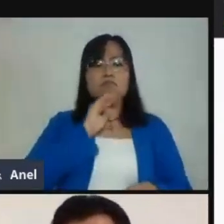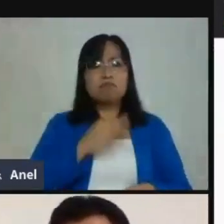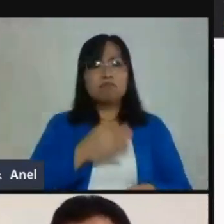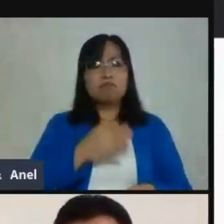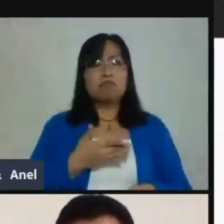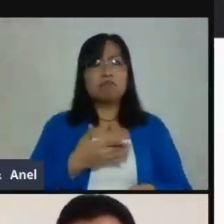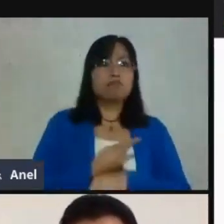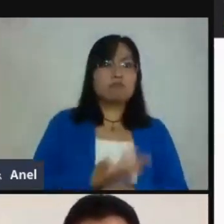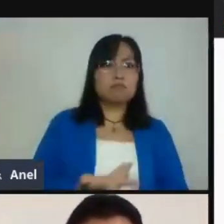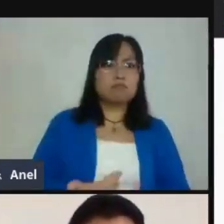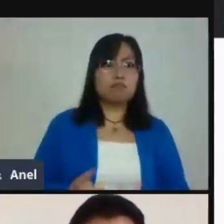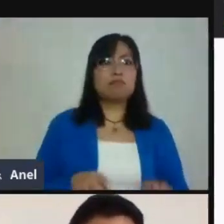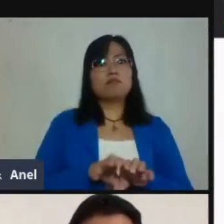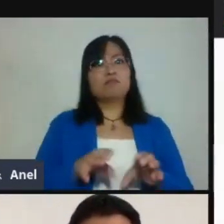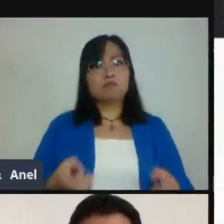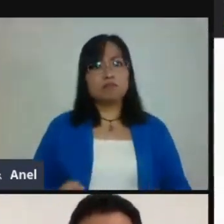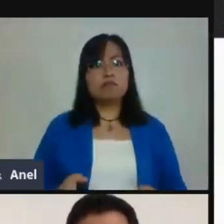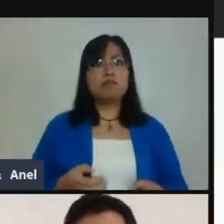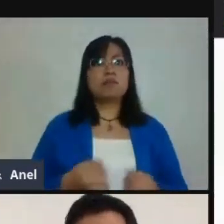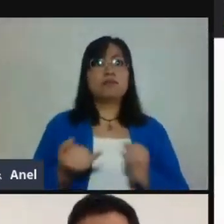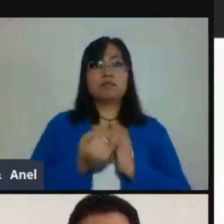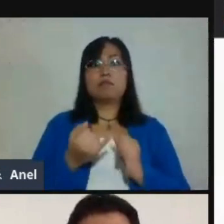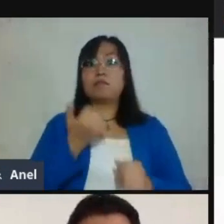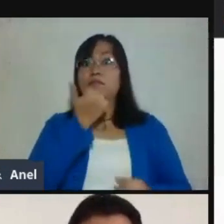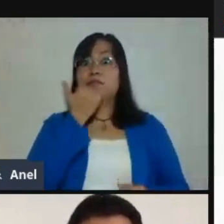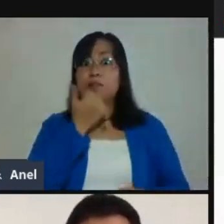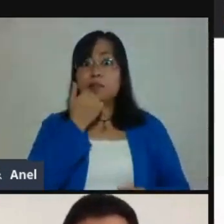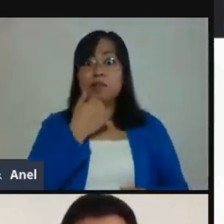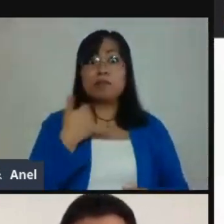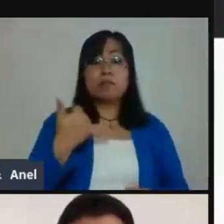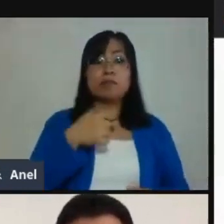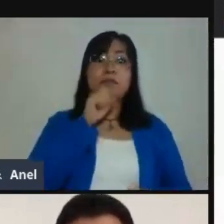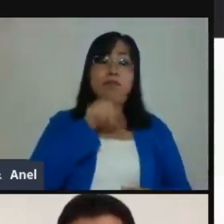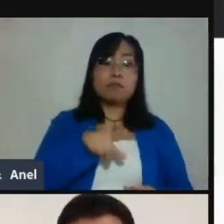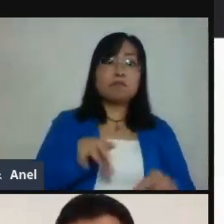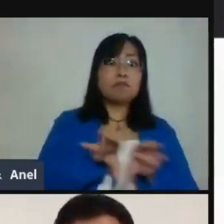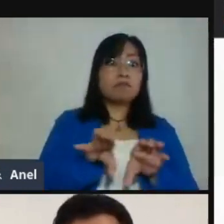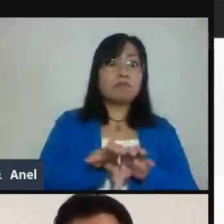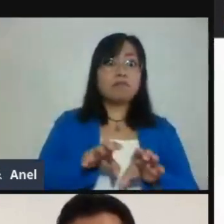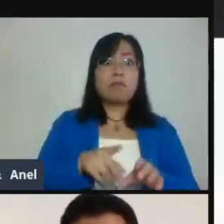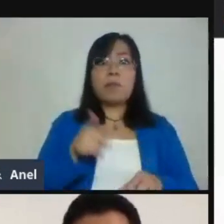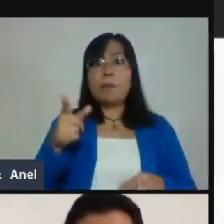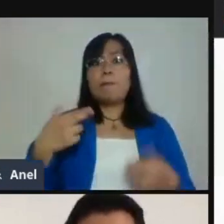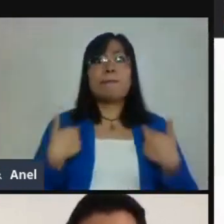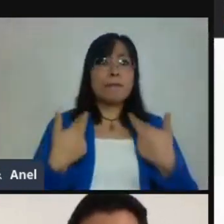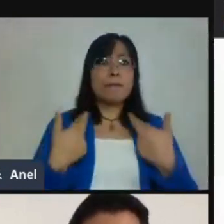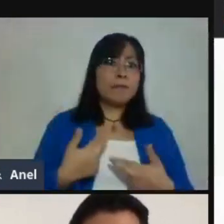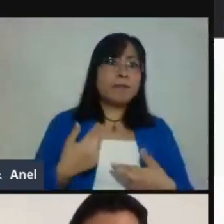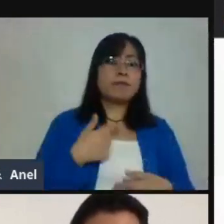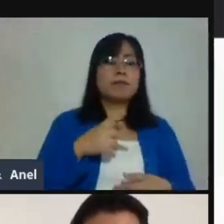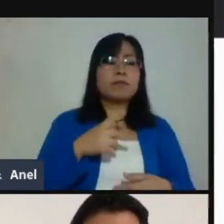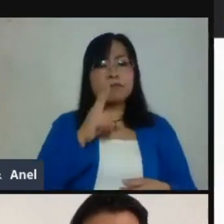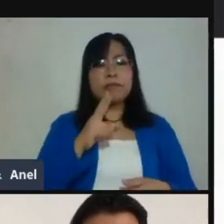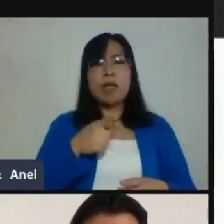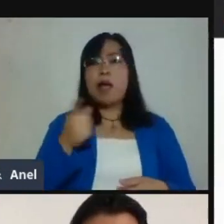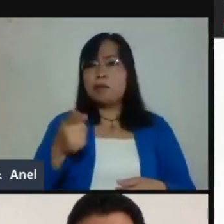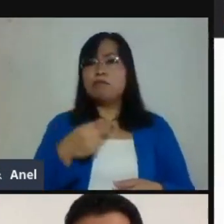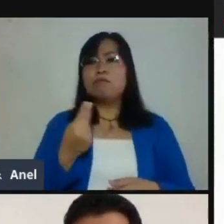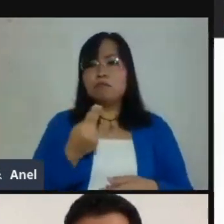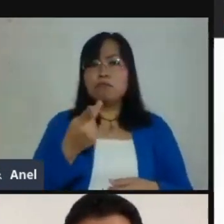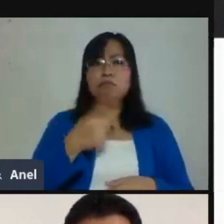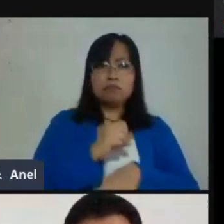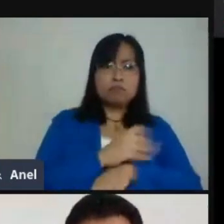padres de familia, incluso, o a los estudiantes, de manera que nosotros nos podamos estar en contacto con ellos y